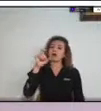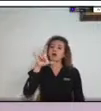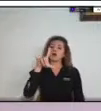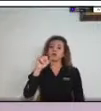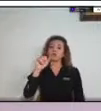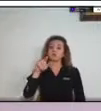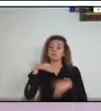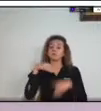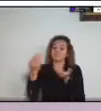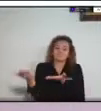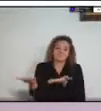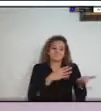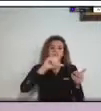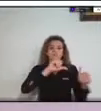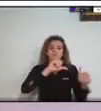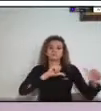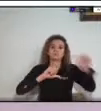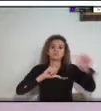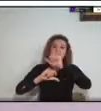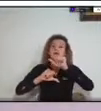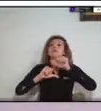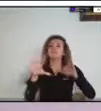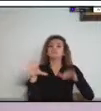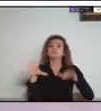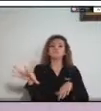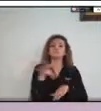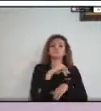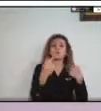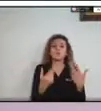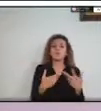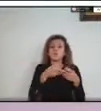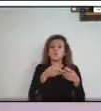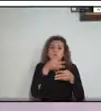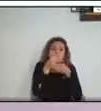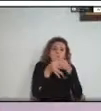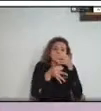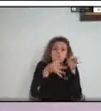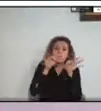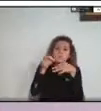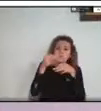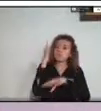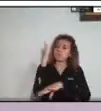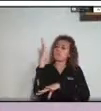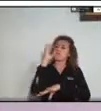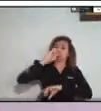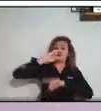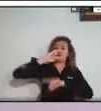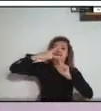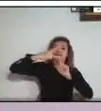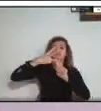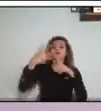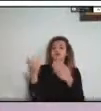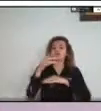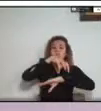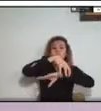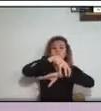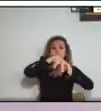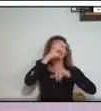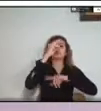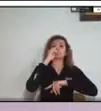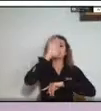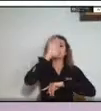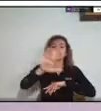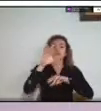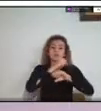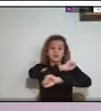en el Piedemonte Llanero, organizada desde la Unidad Nacional para la Gestión de Riesgo de Desastres con el apoyo de la Universidad Pedagógica y